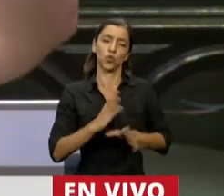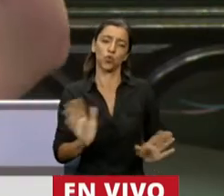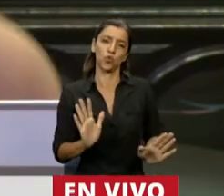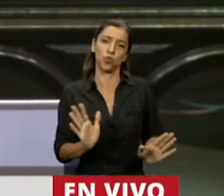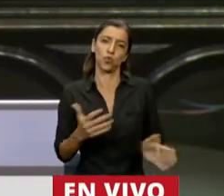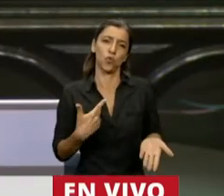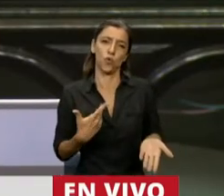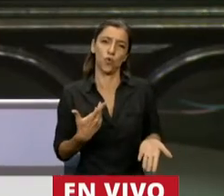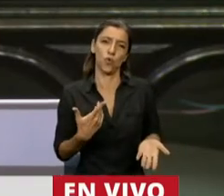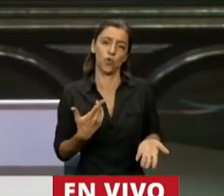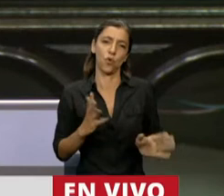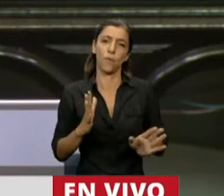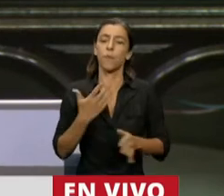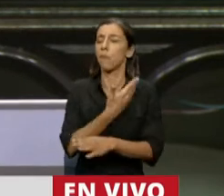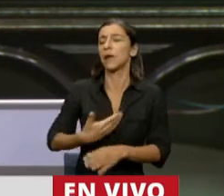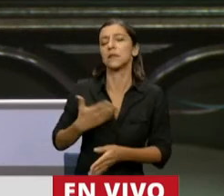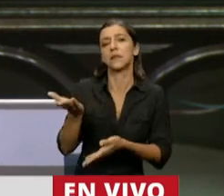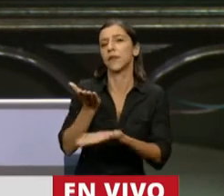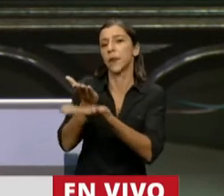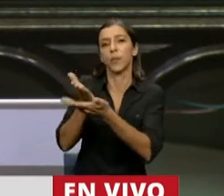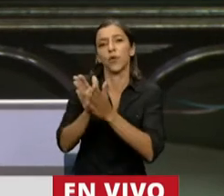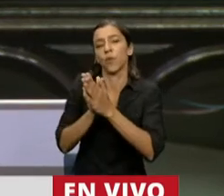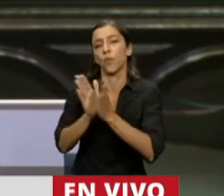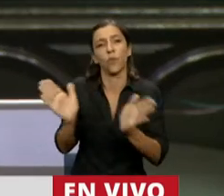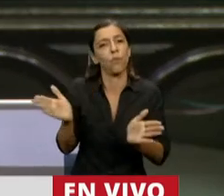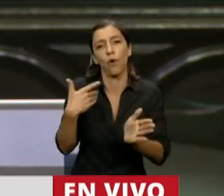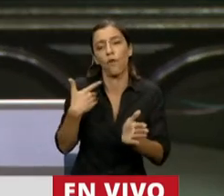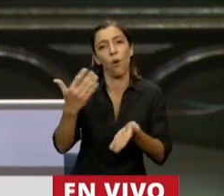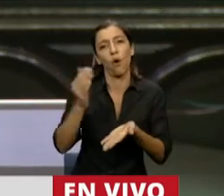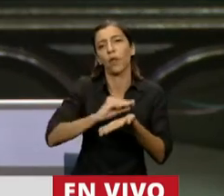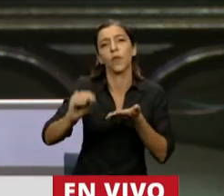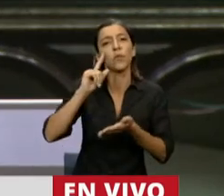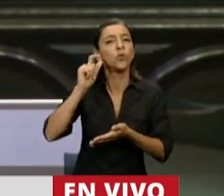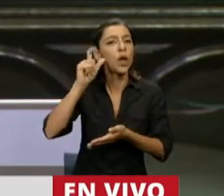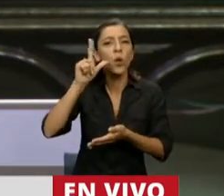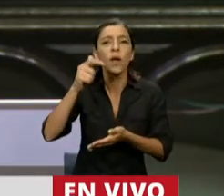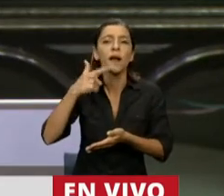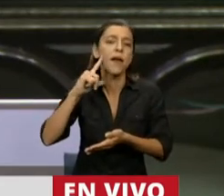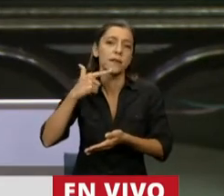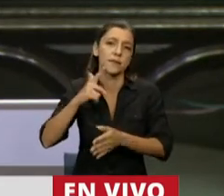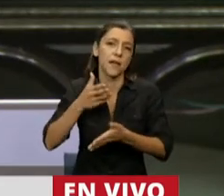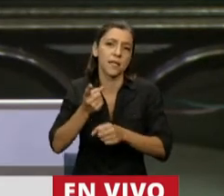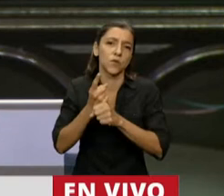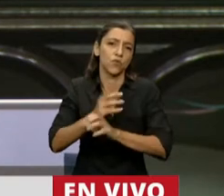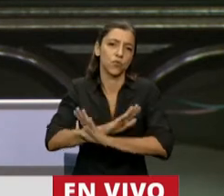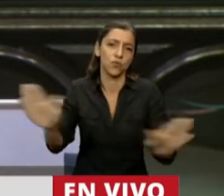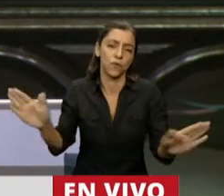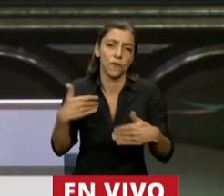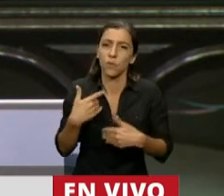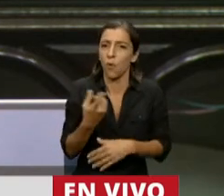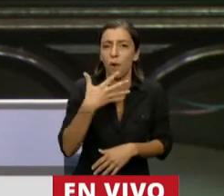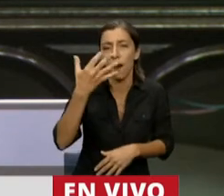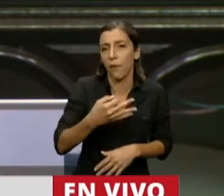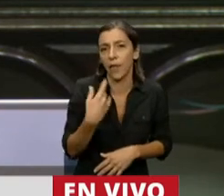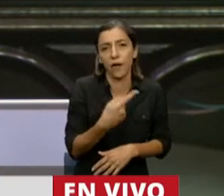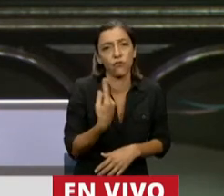le voy a pedir que al diputado Iglesias modere el insulto, porque la verdad que acá nadie está, en términos personales,